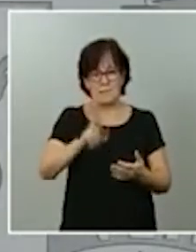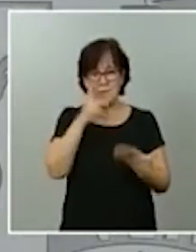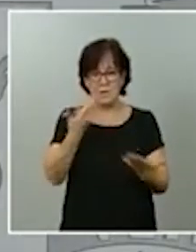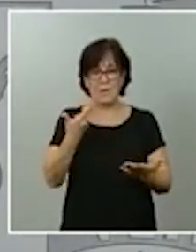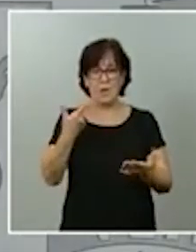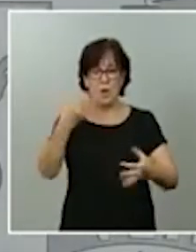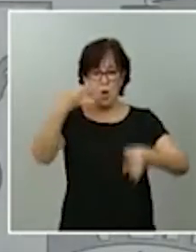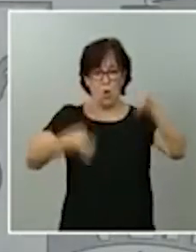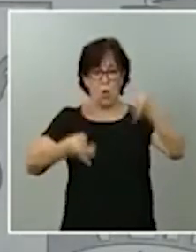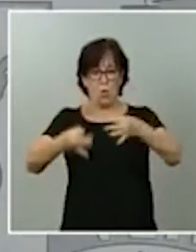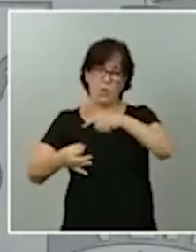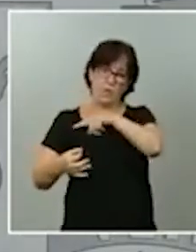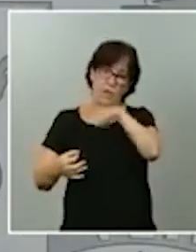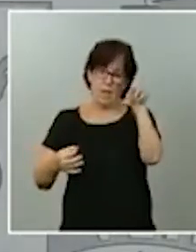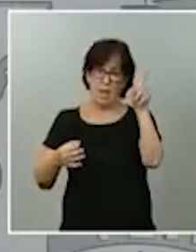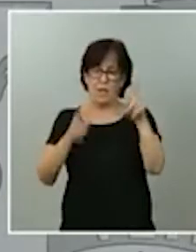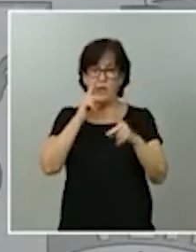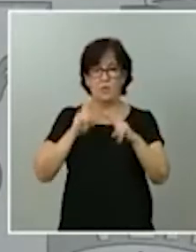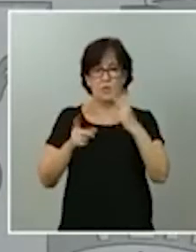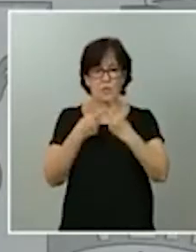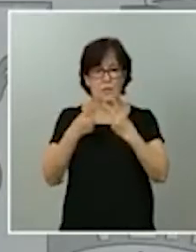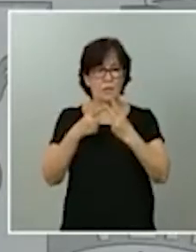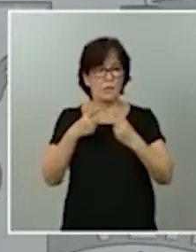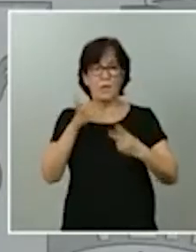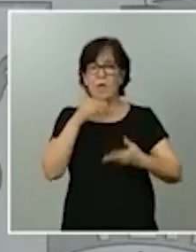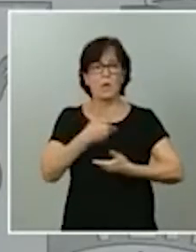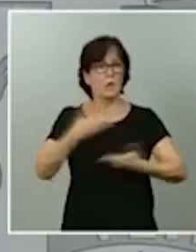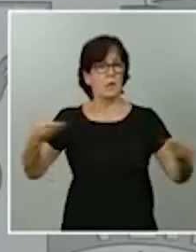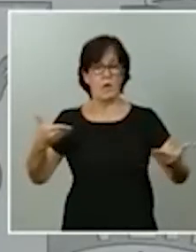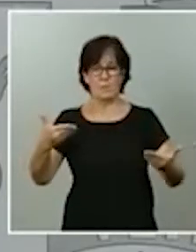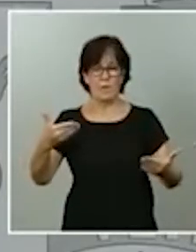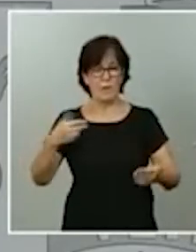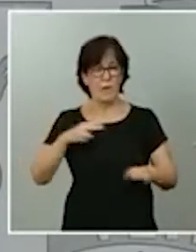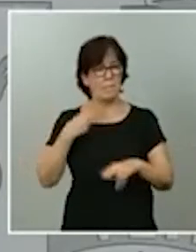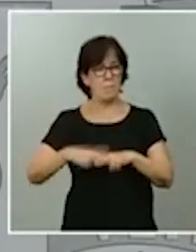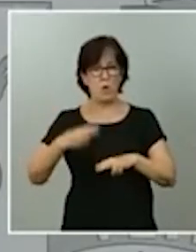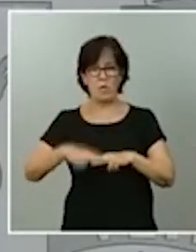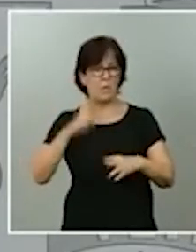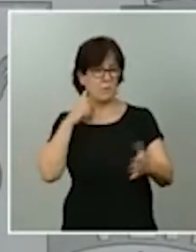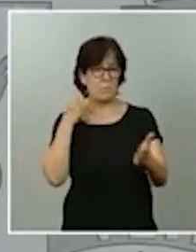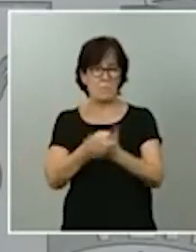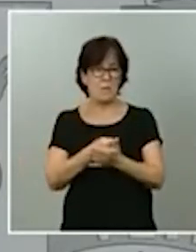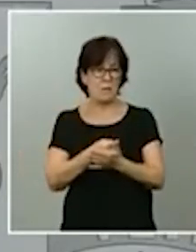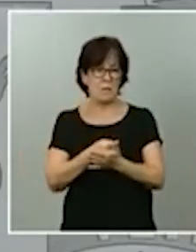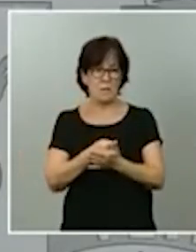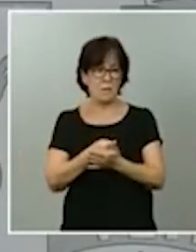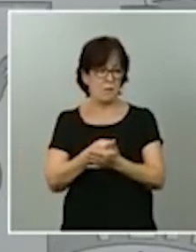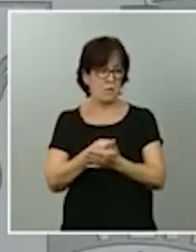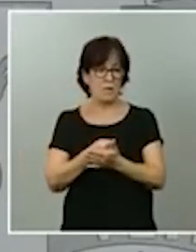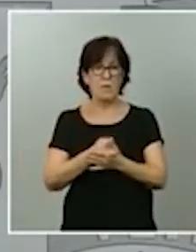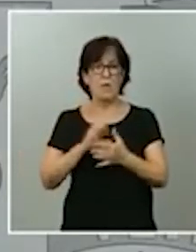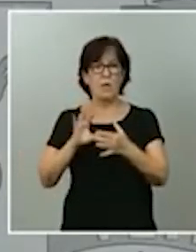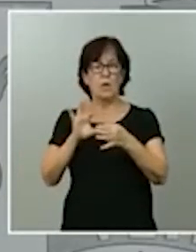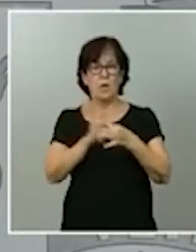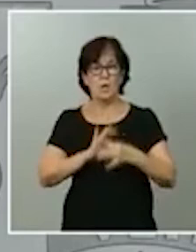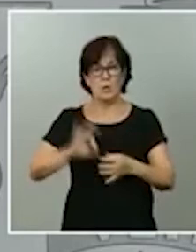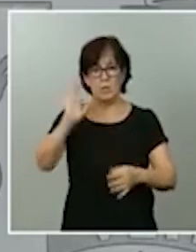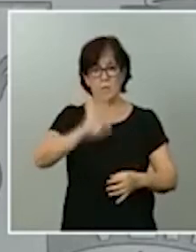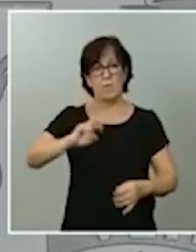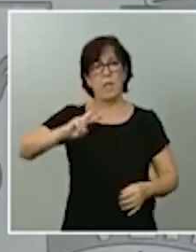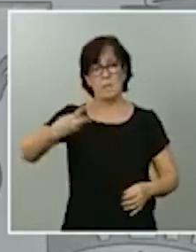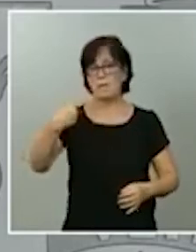dos mi máxima confianza política en unidas podemos y en el vicepresidente segundo